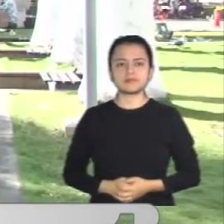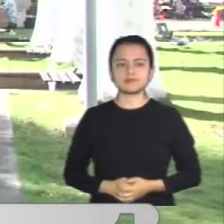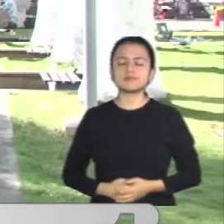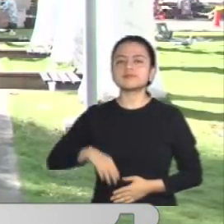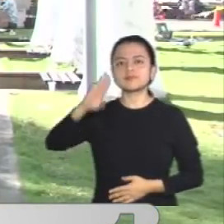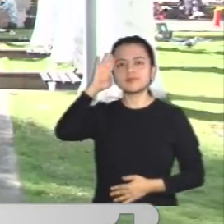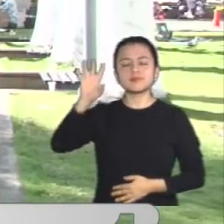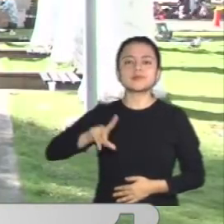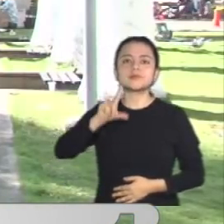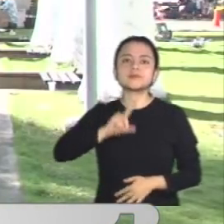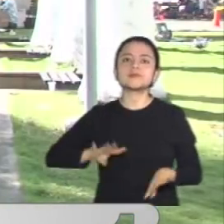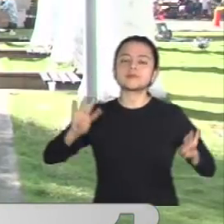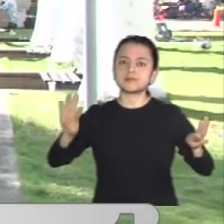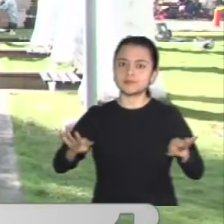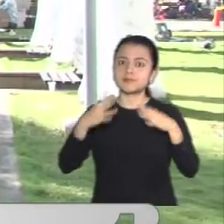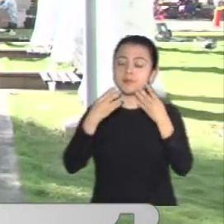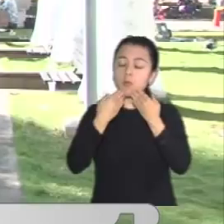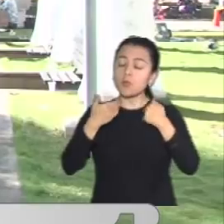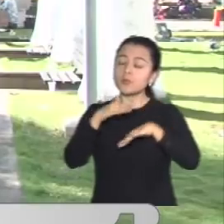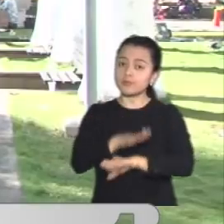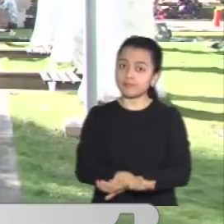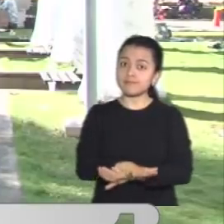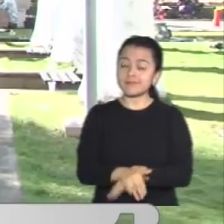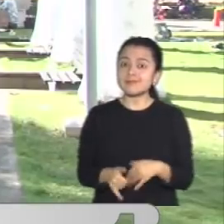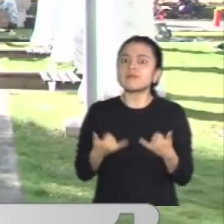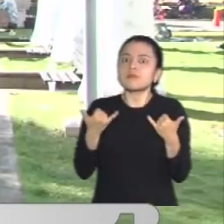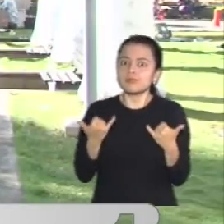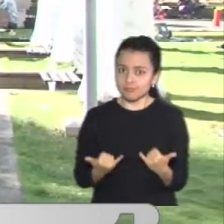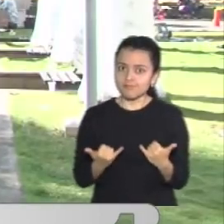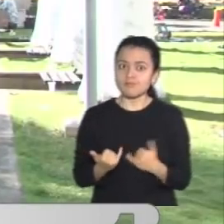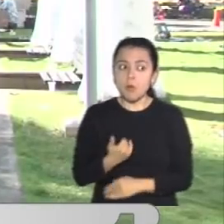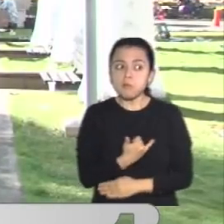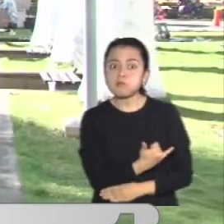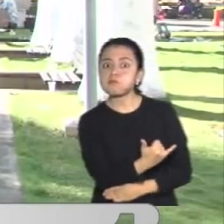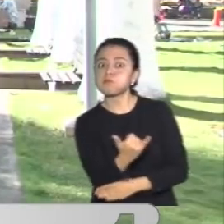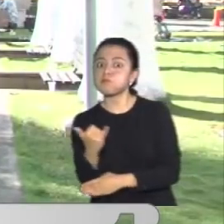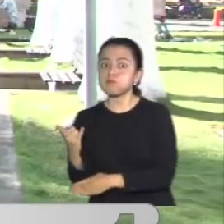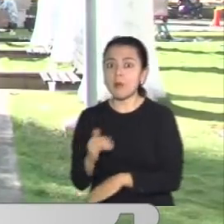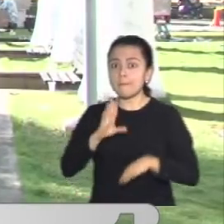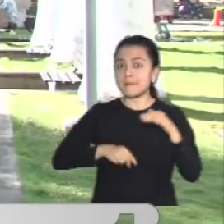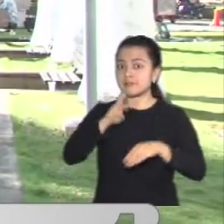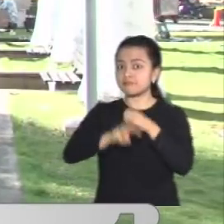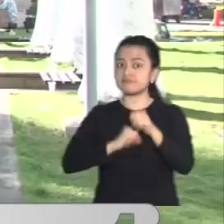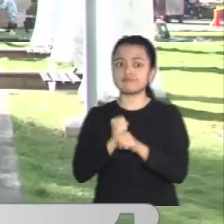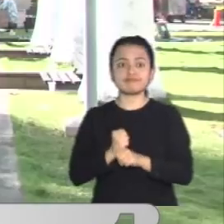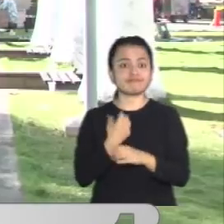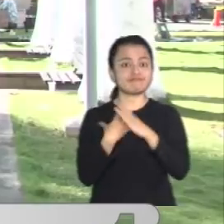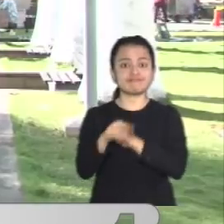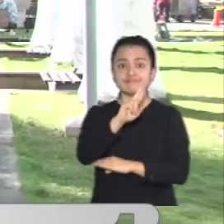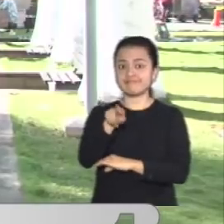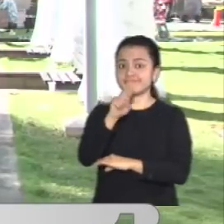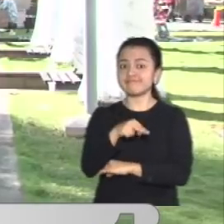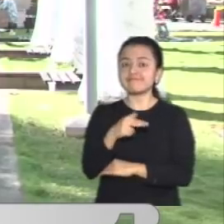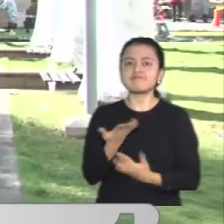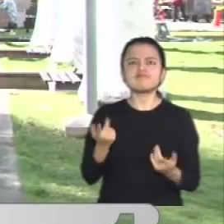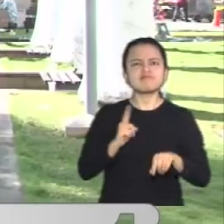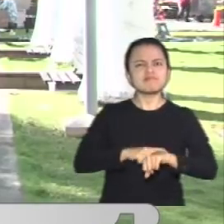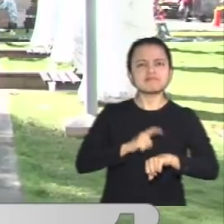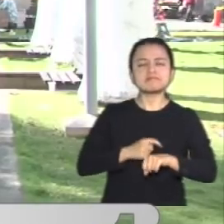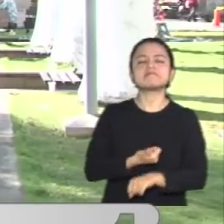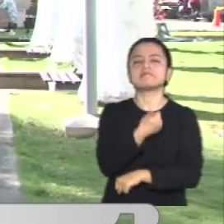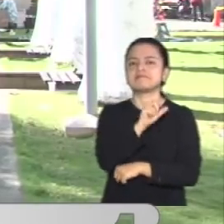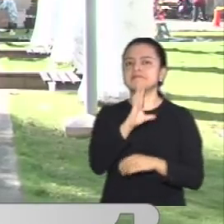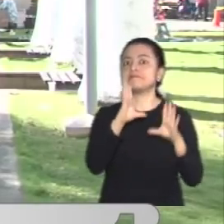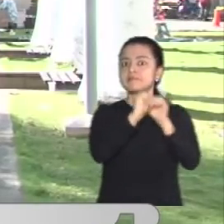Hola, Luisa y Telegentes, muy buenas tardes. Desde hoy, los menores de edad no podrán estar en las calles de Bucaramanga después de las 10 de la noche,